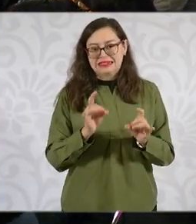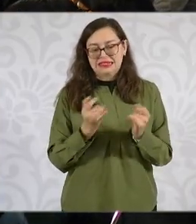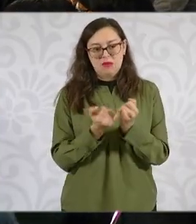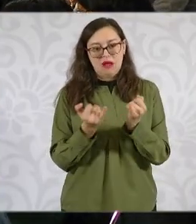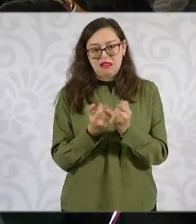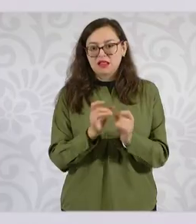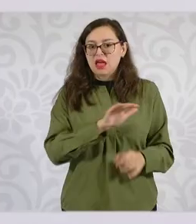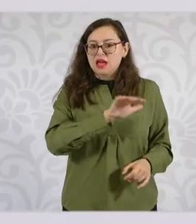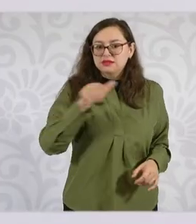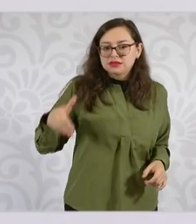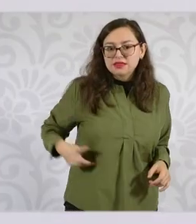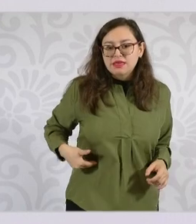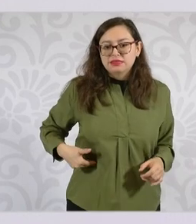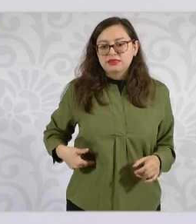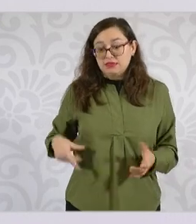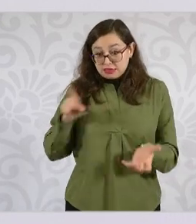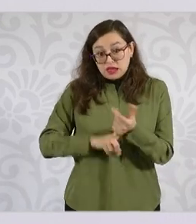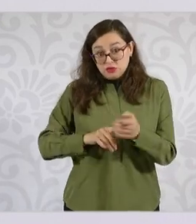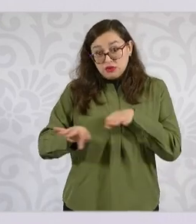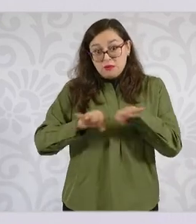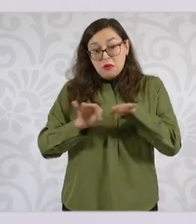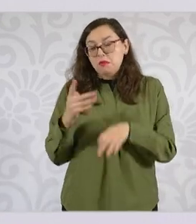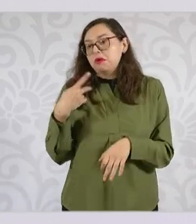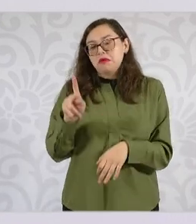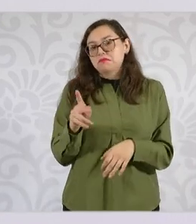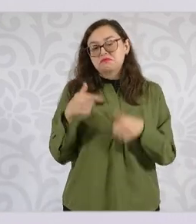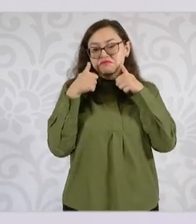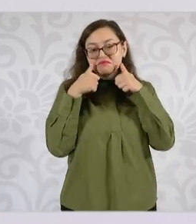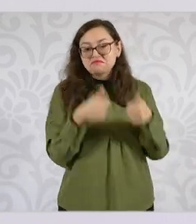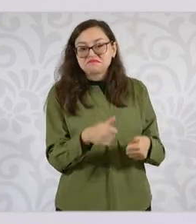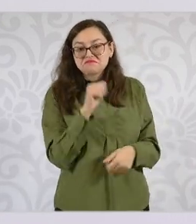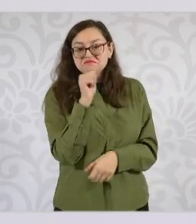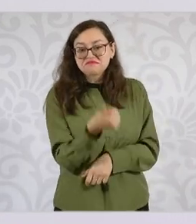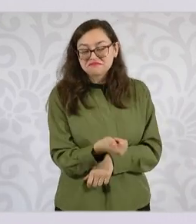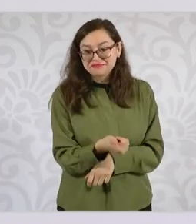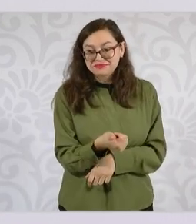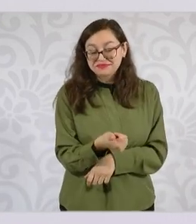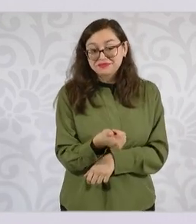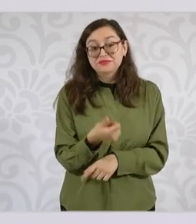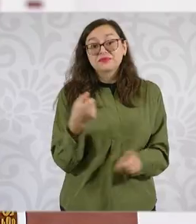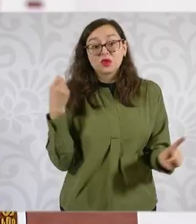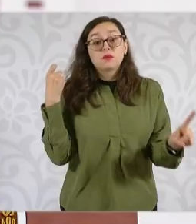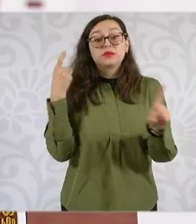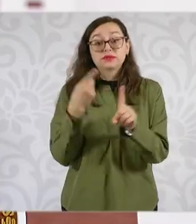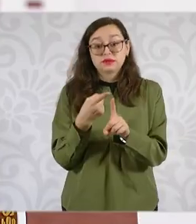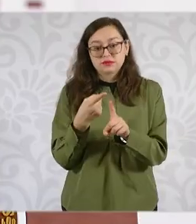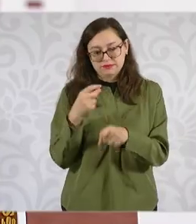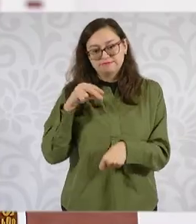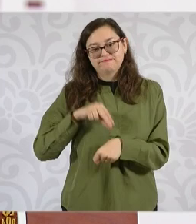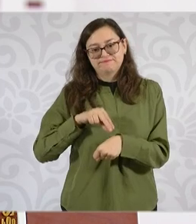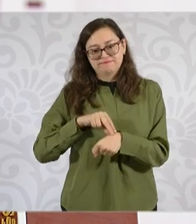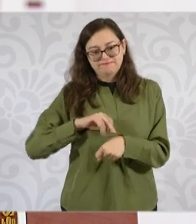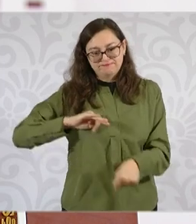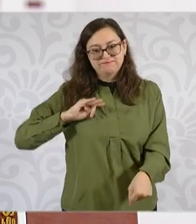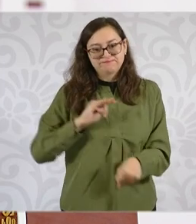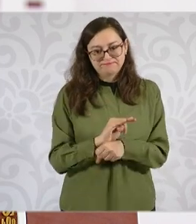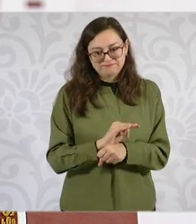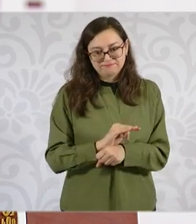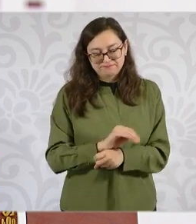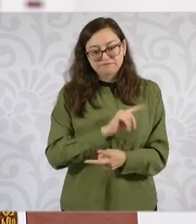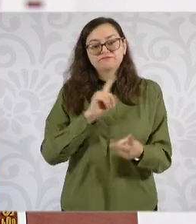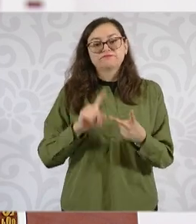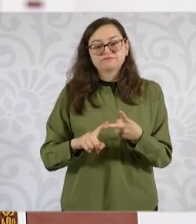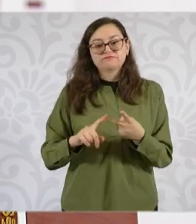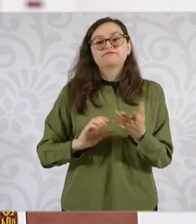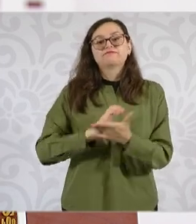de trabajo. Entonces, el objetivo es que tengan seguridad social y que se regule esta forma de contratación